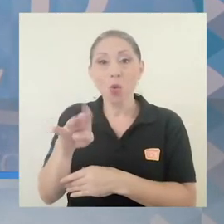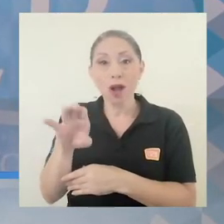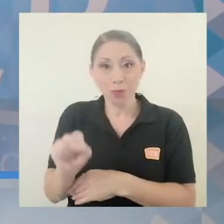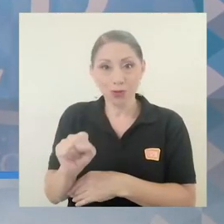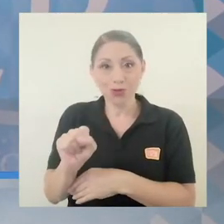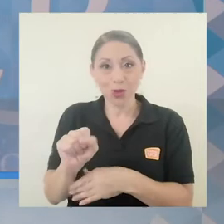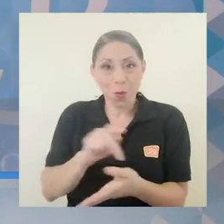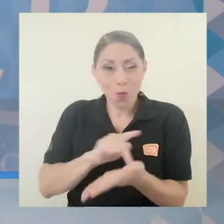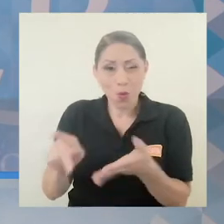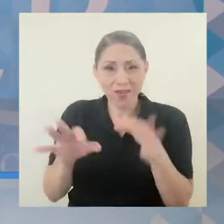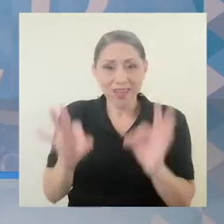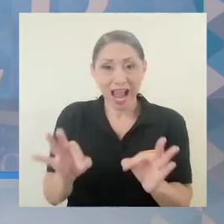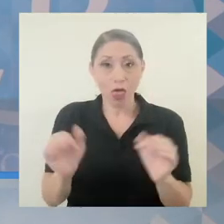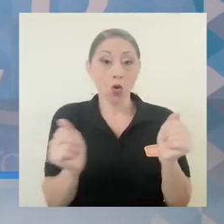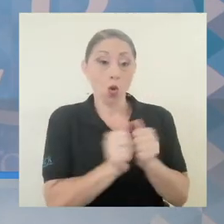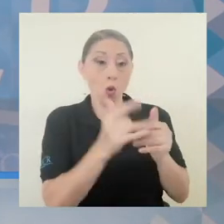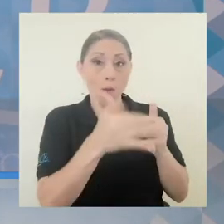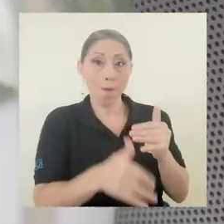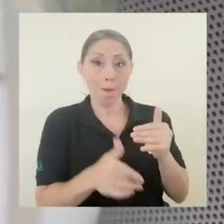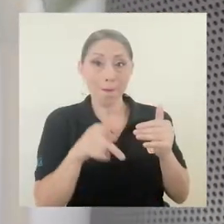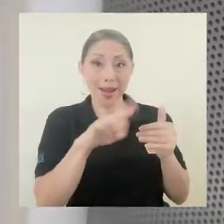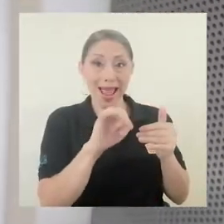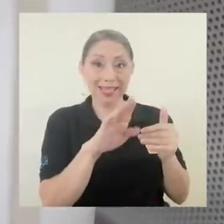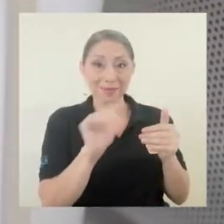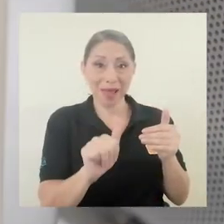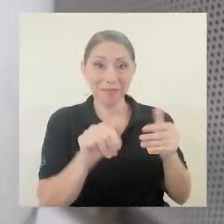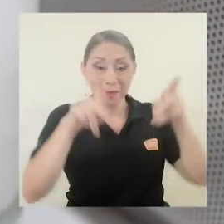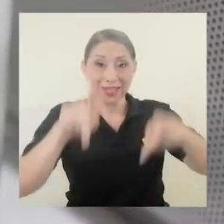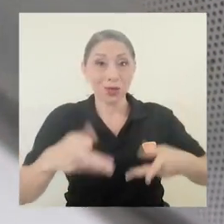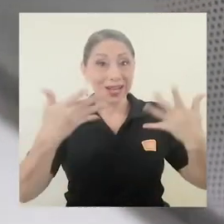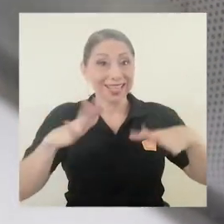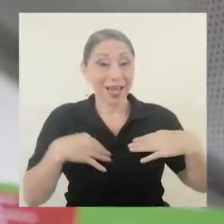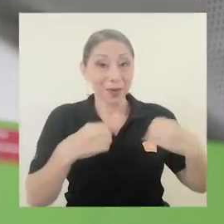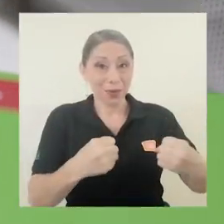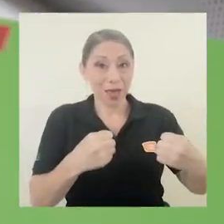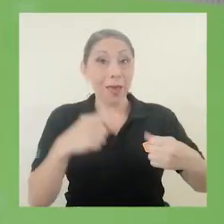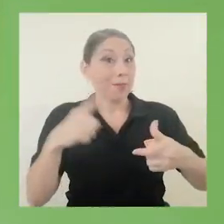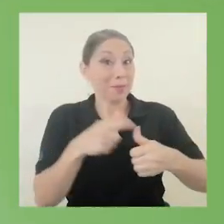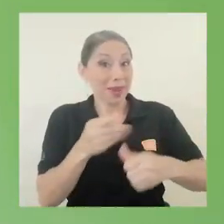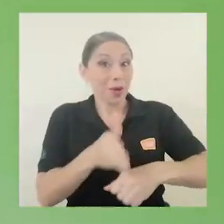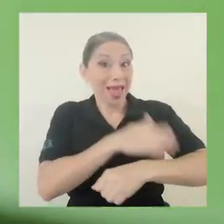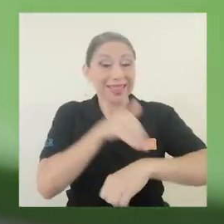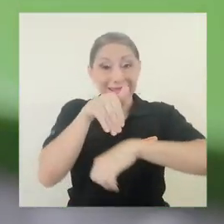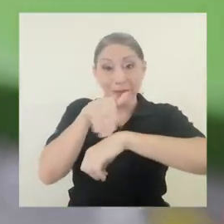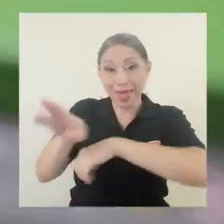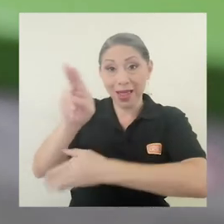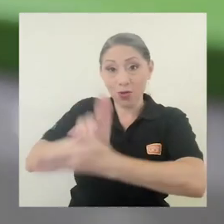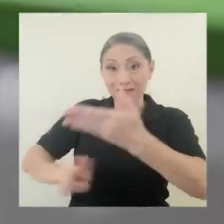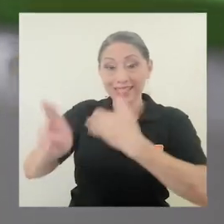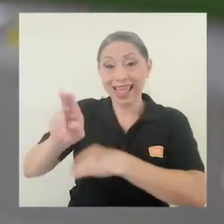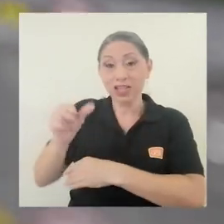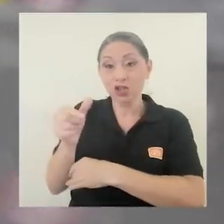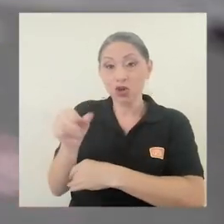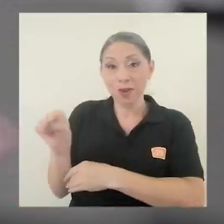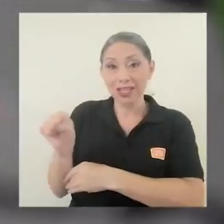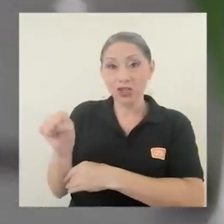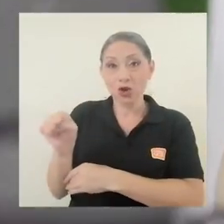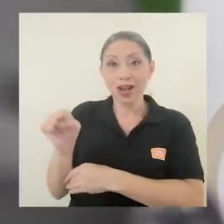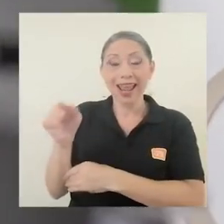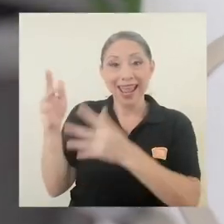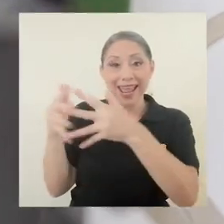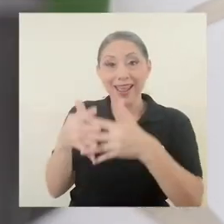del plasma de los pacientes recuperados va a ser enviada a la Universidad de George Mason en Virginia.